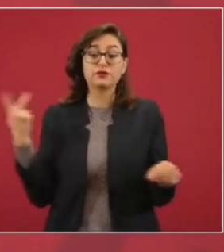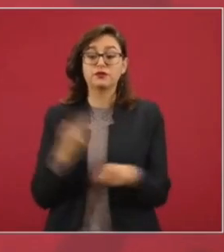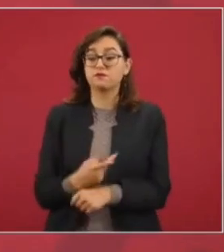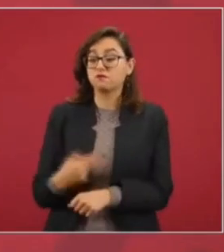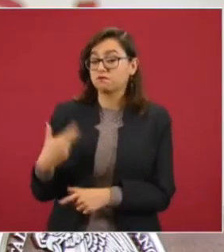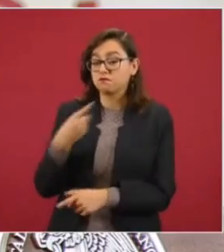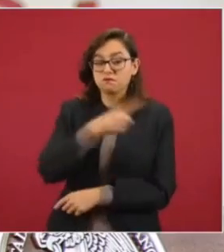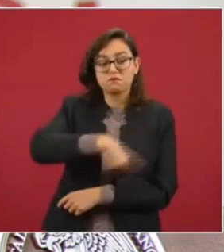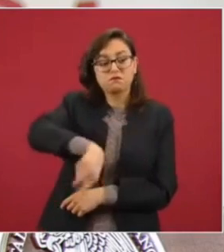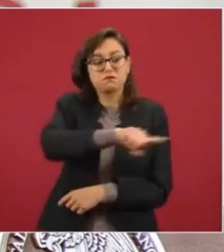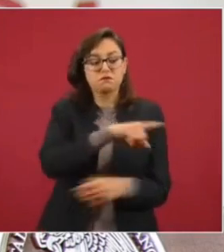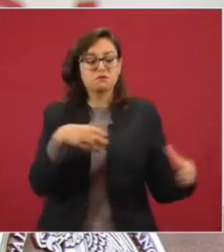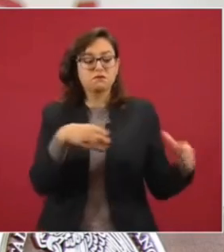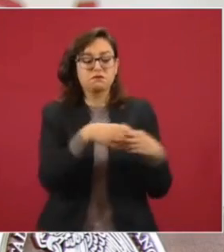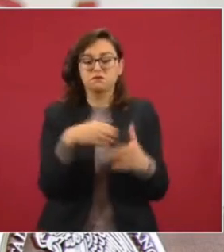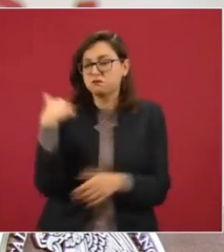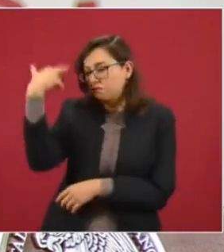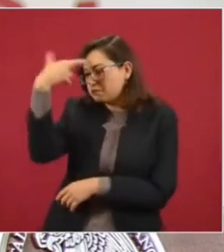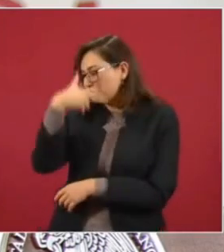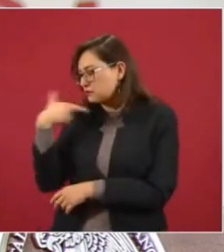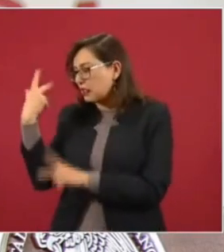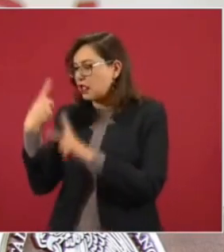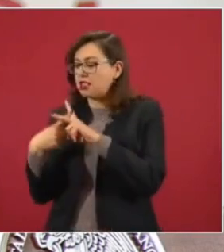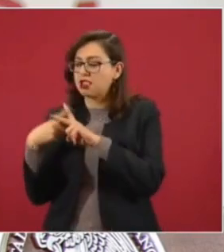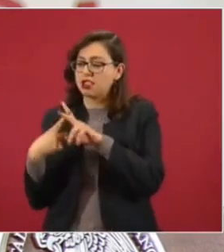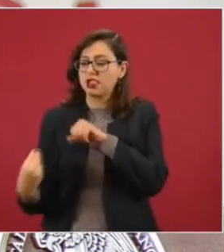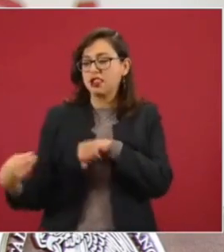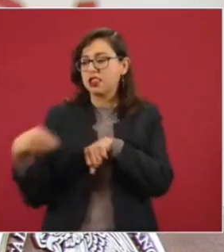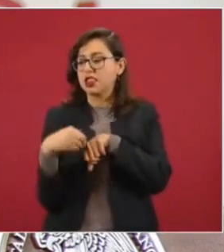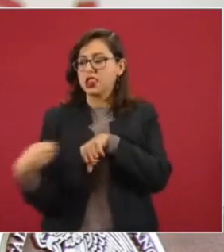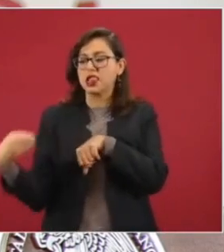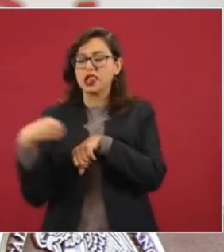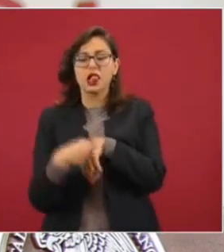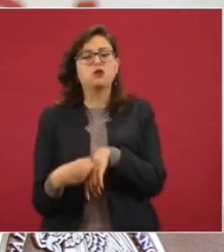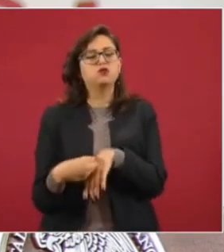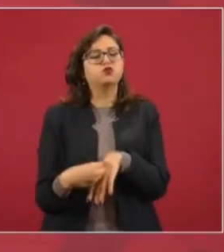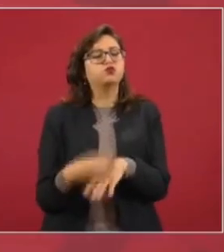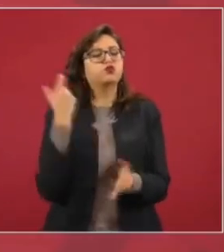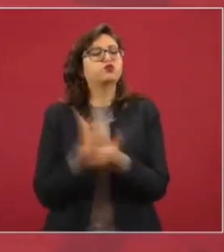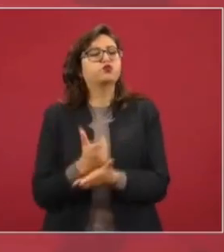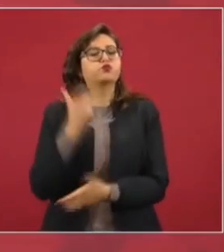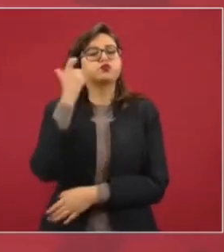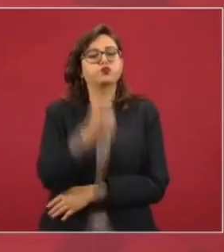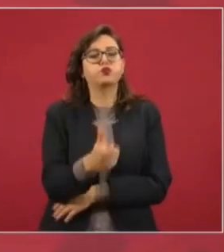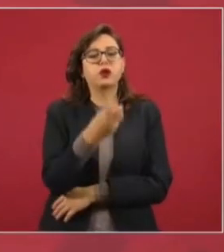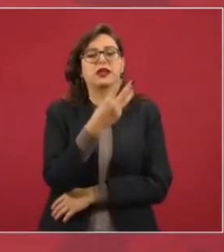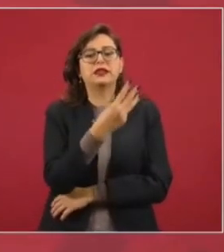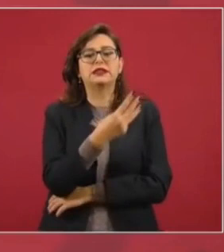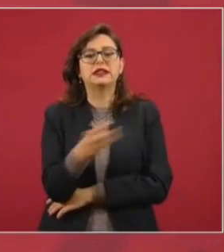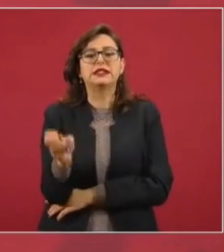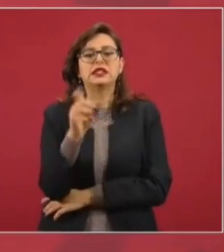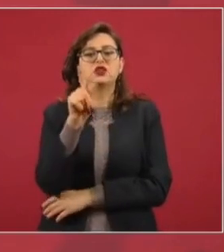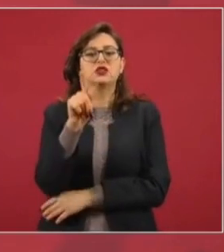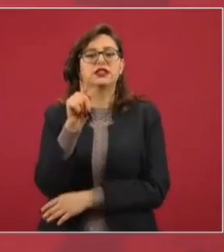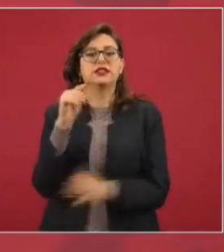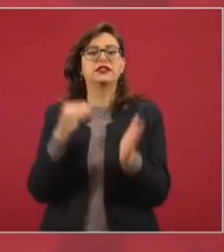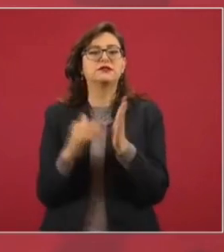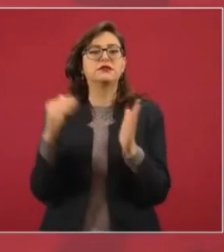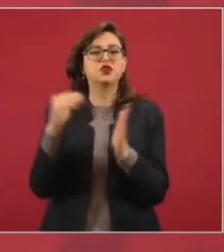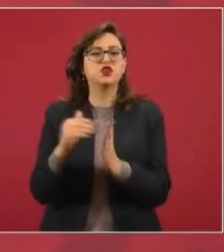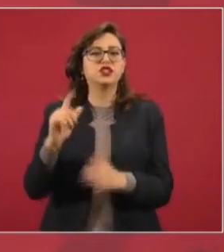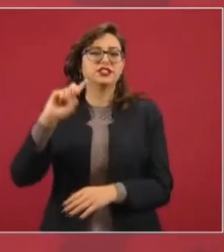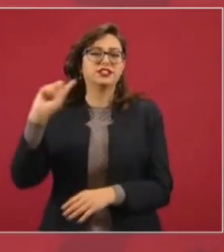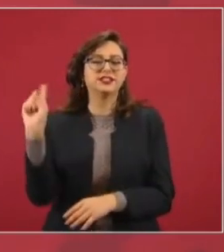y terminan pagando 370 millones de dólares, 200 millones de dólares más